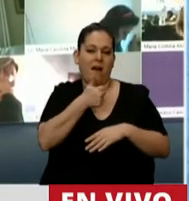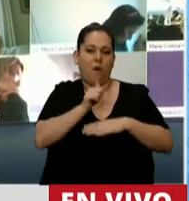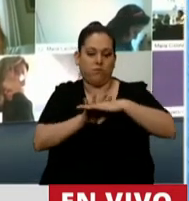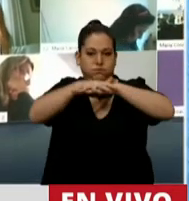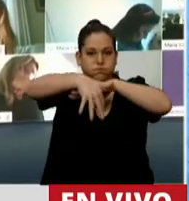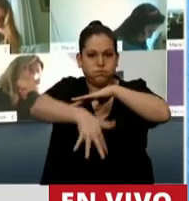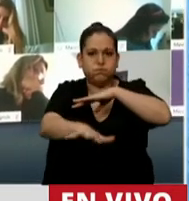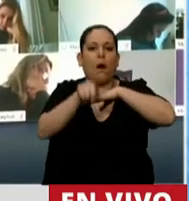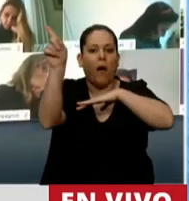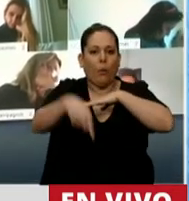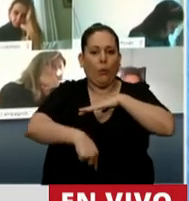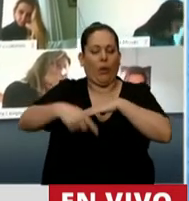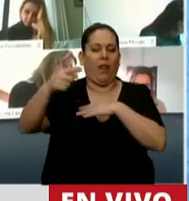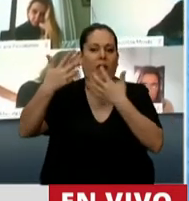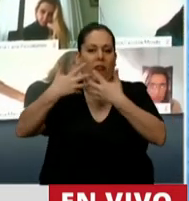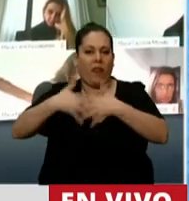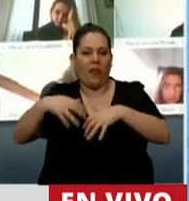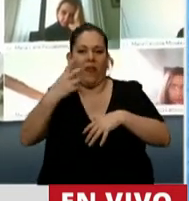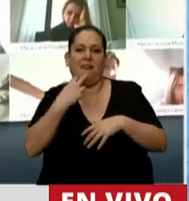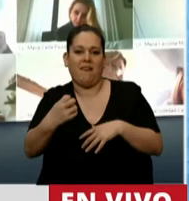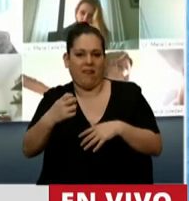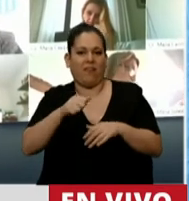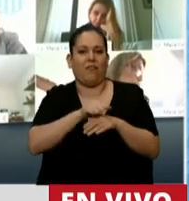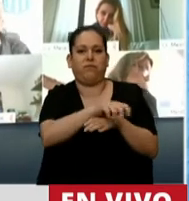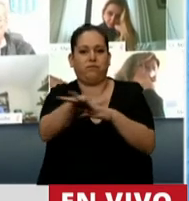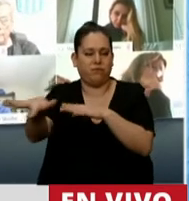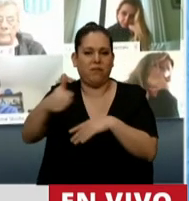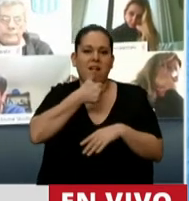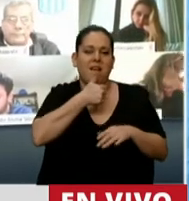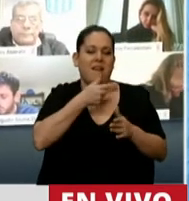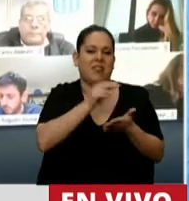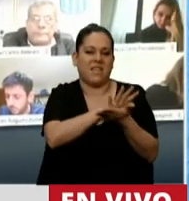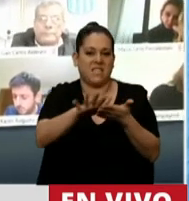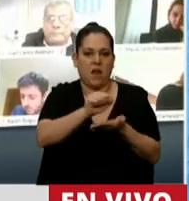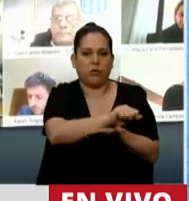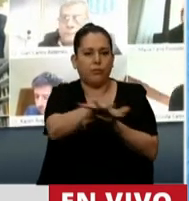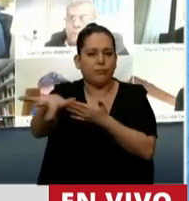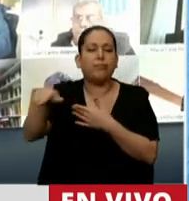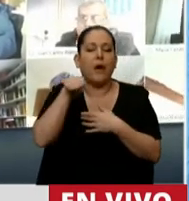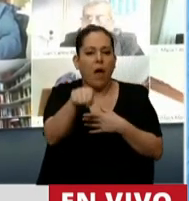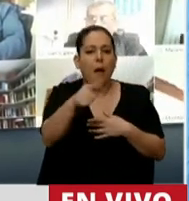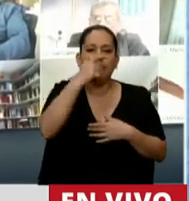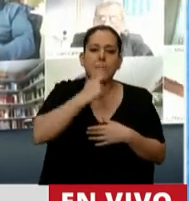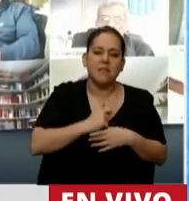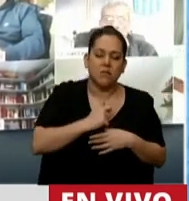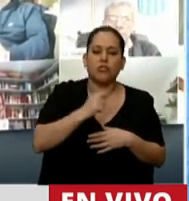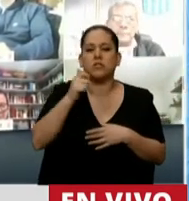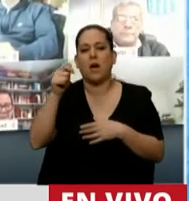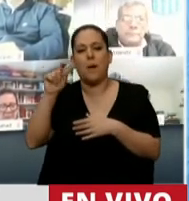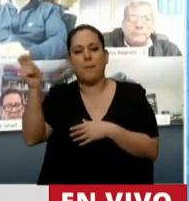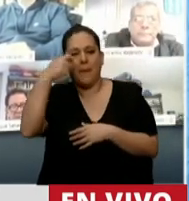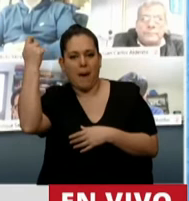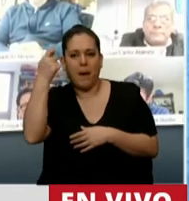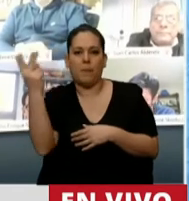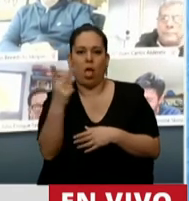energía hidroeléctrica limpia, sustentable y pagan regalías que se comparten mitad entre Mendoza y mitad con la provincia de La